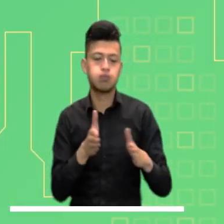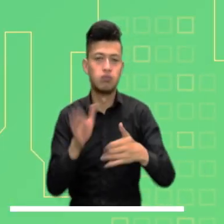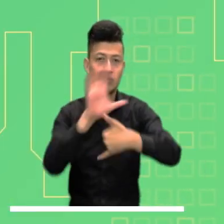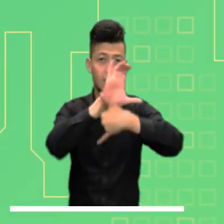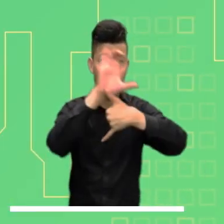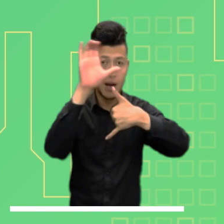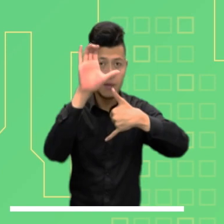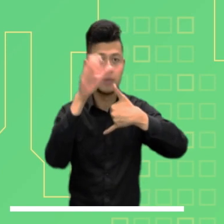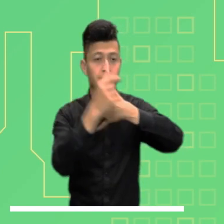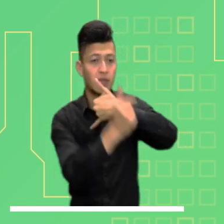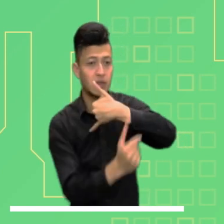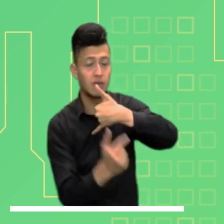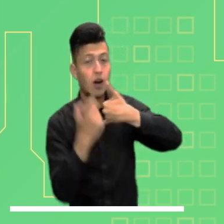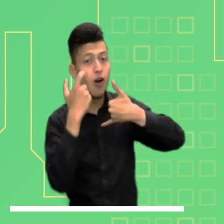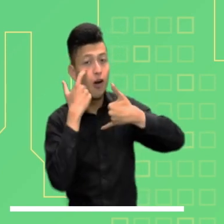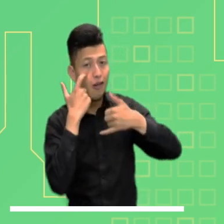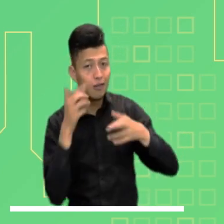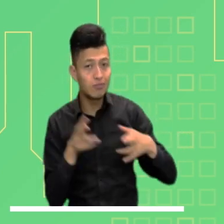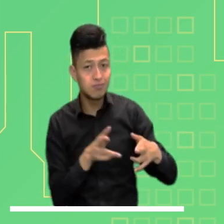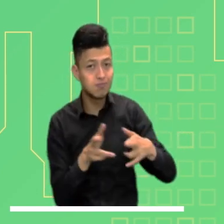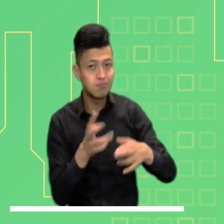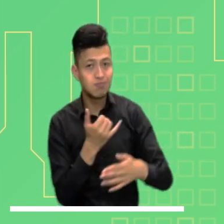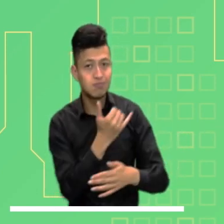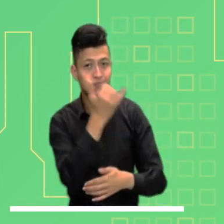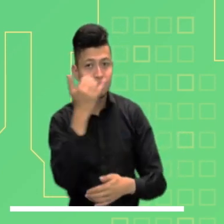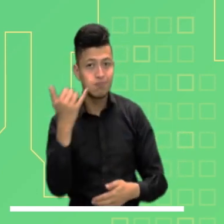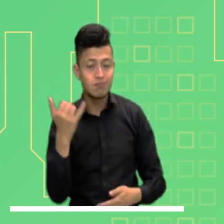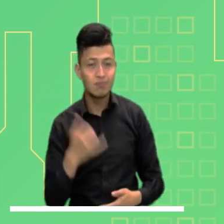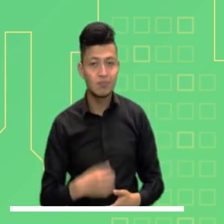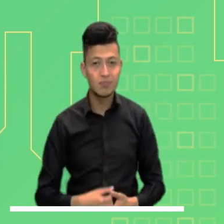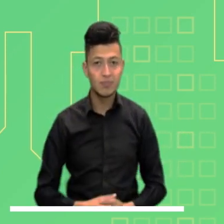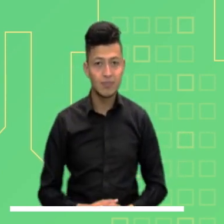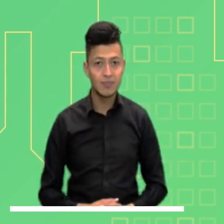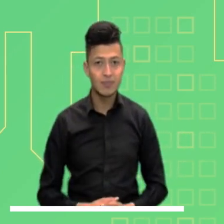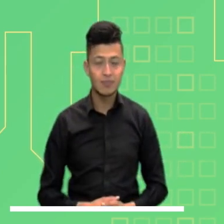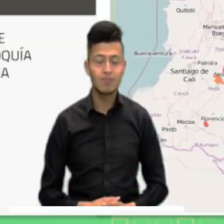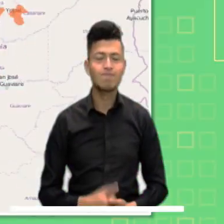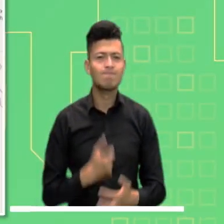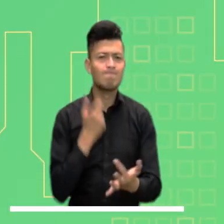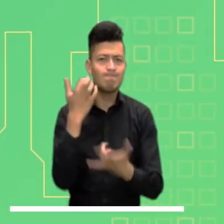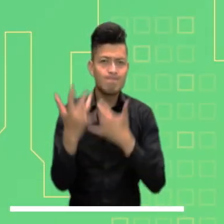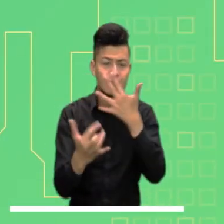Atención por crecientes súbitas en ríos afluentes al Caribe y el Pacífico.